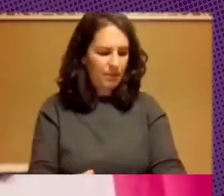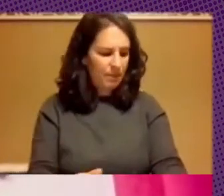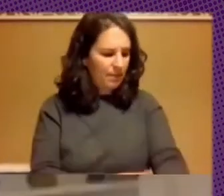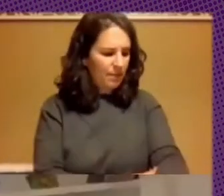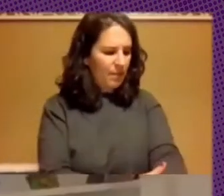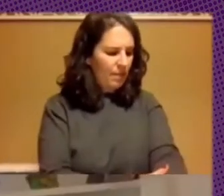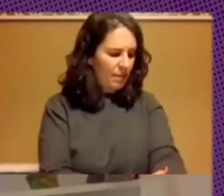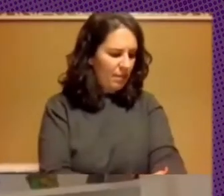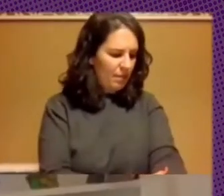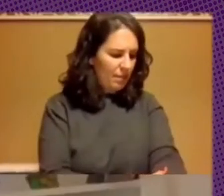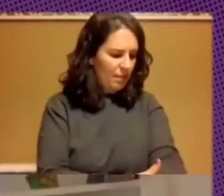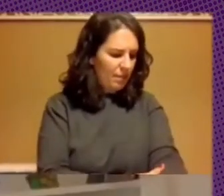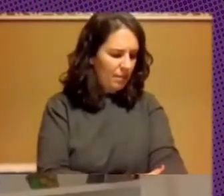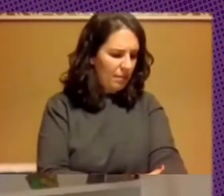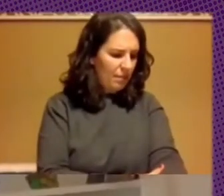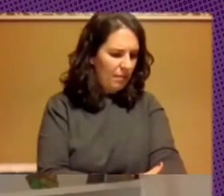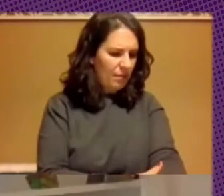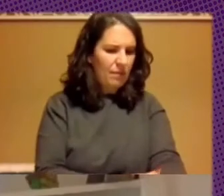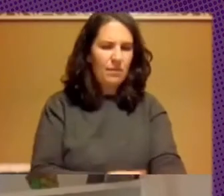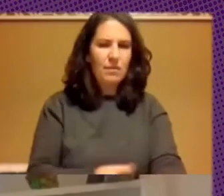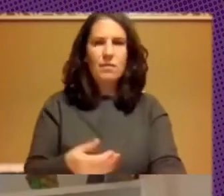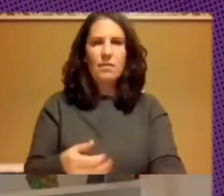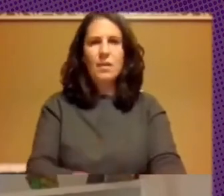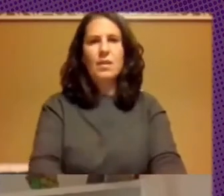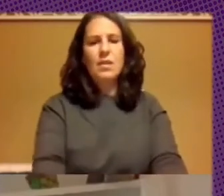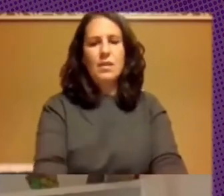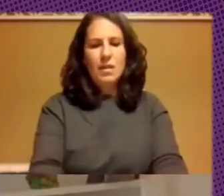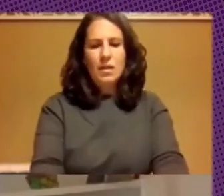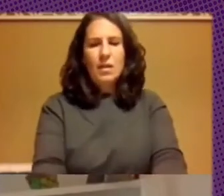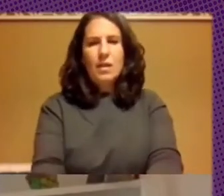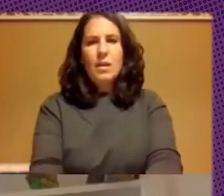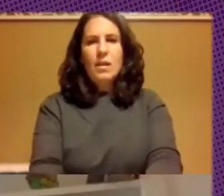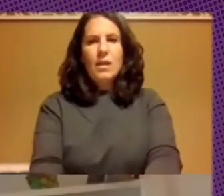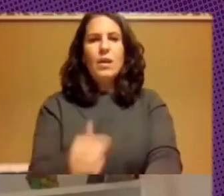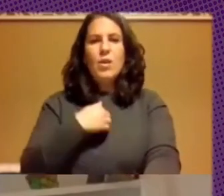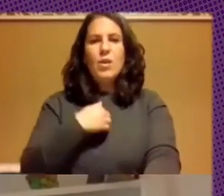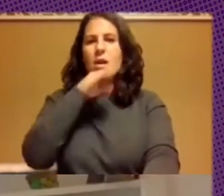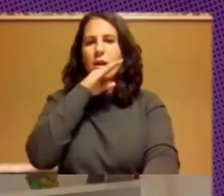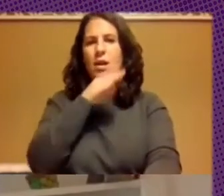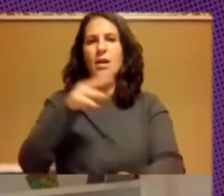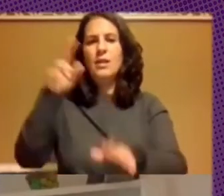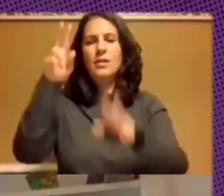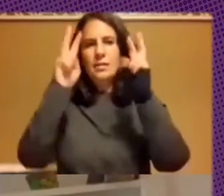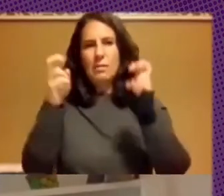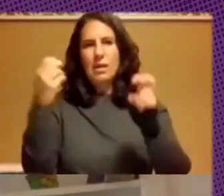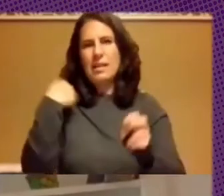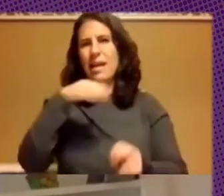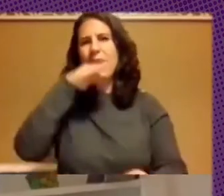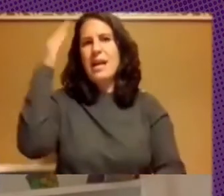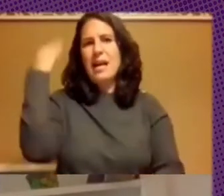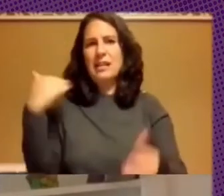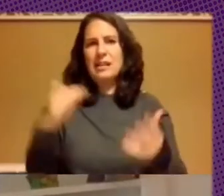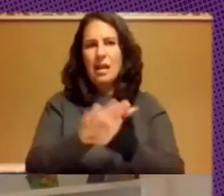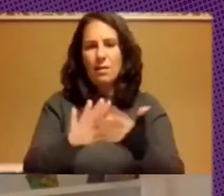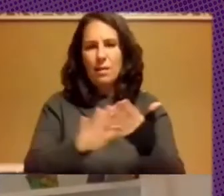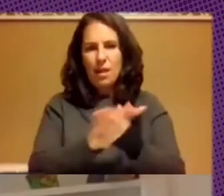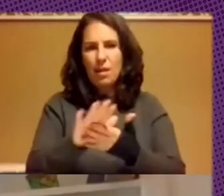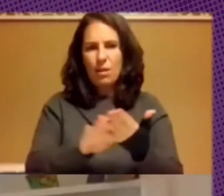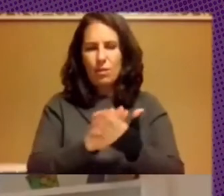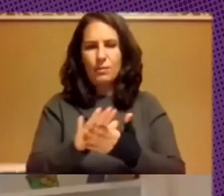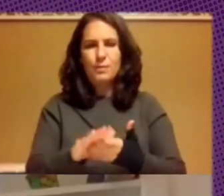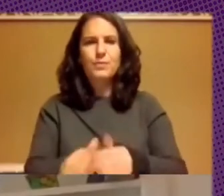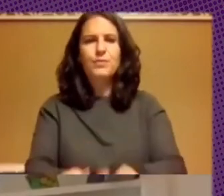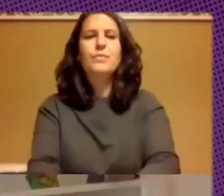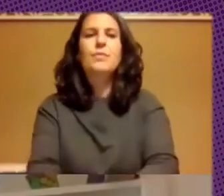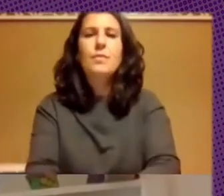Bueno yo voy a volver sobre un aspecto que ya había mencionado que tiene que ver desde el lugar del usuario digamos